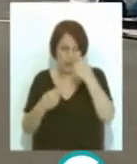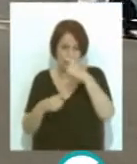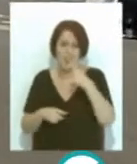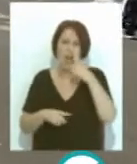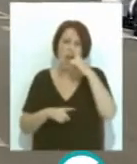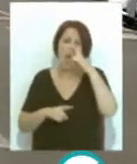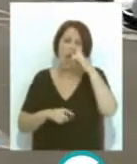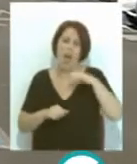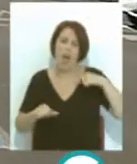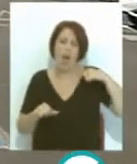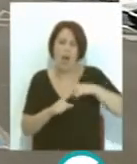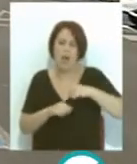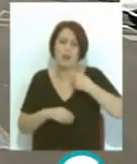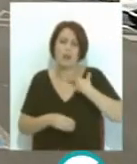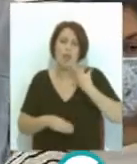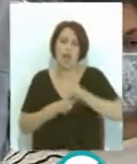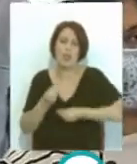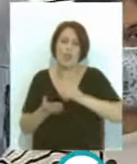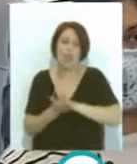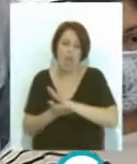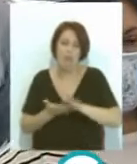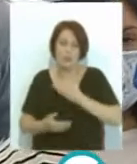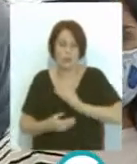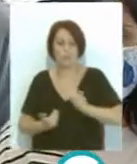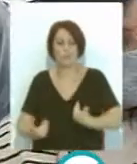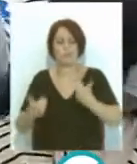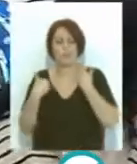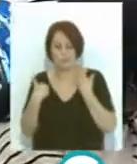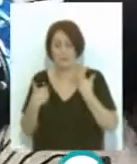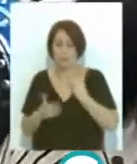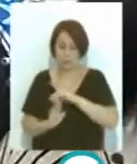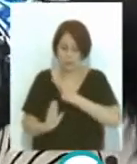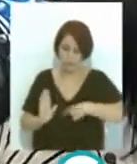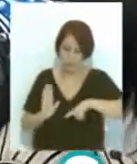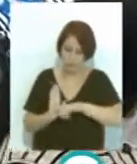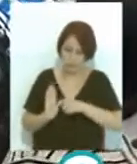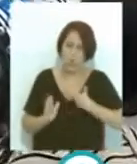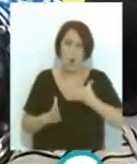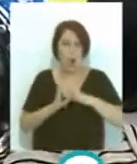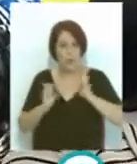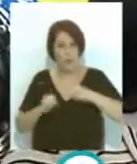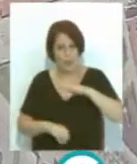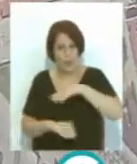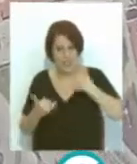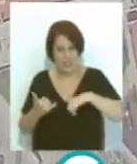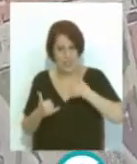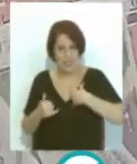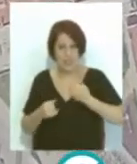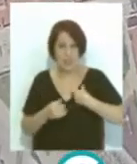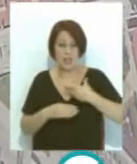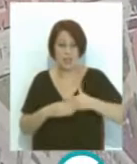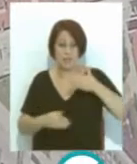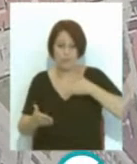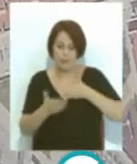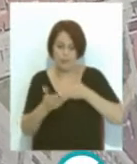de inacción se ha hecho cargo el ayuntamiento introduciendo adenda al convenio urbanístico de Plaza de Sevilla y favoreciendo su desbloqueo